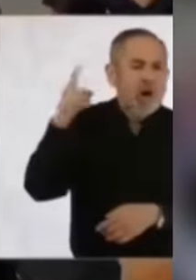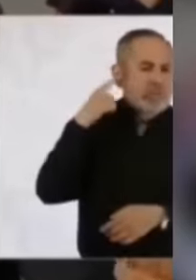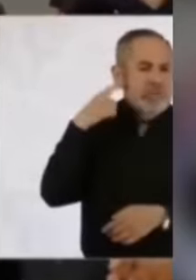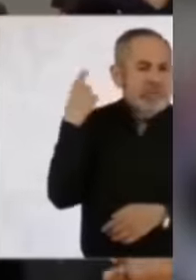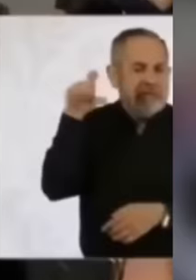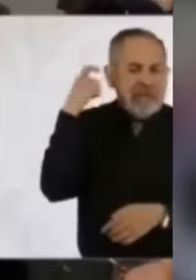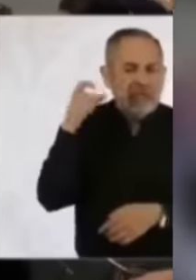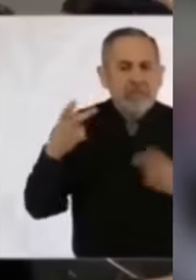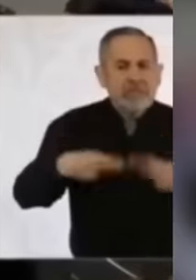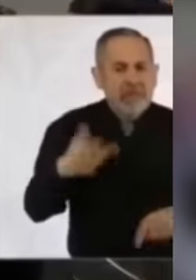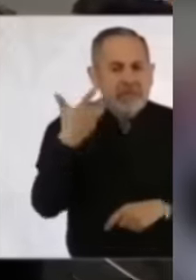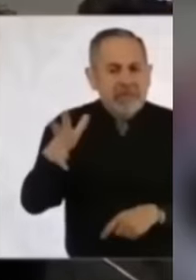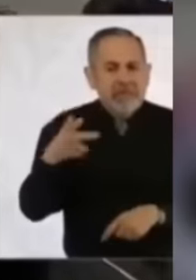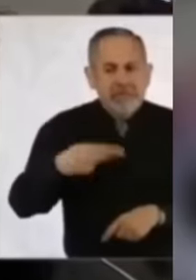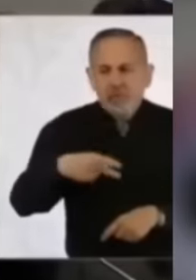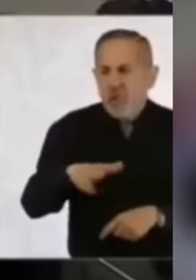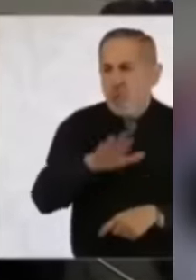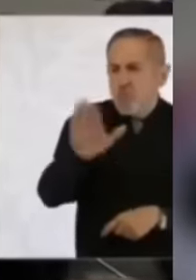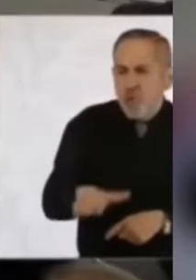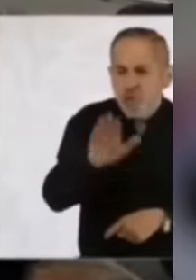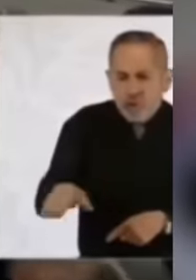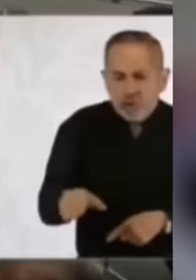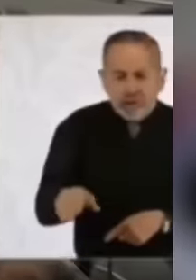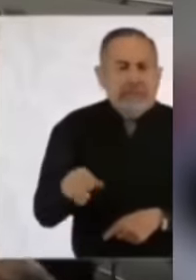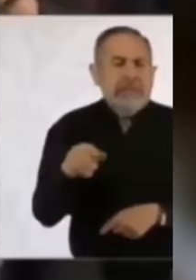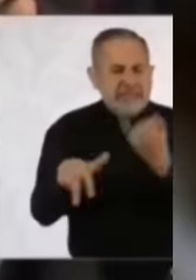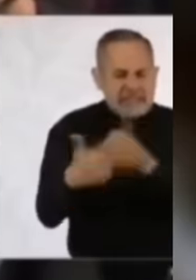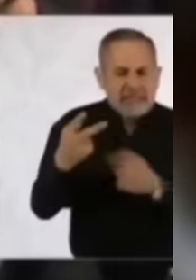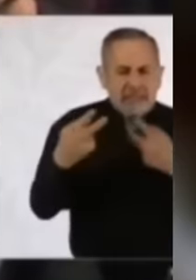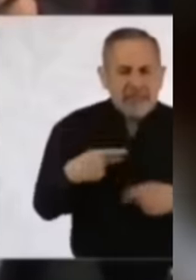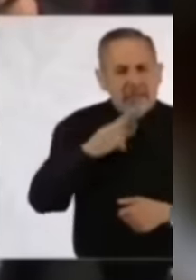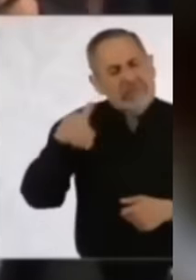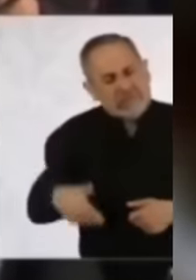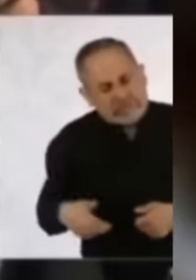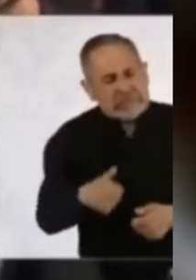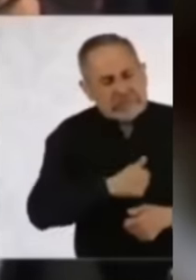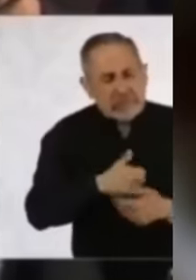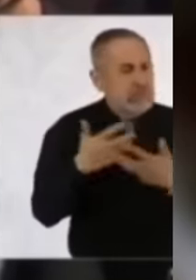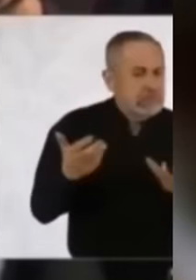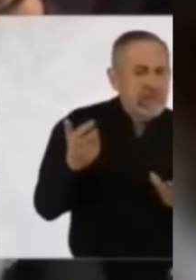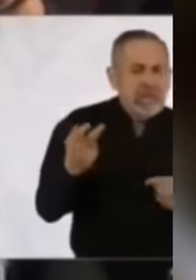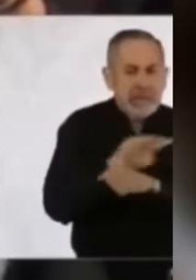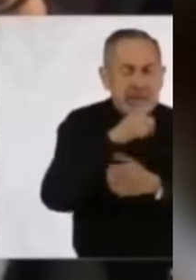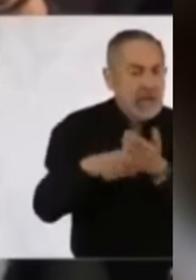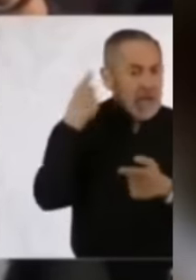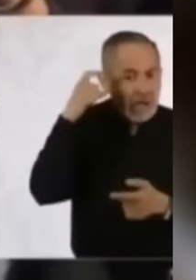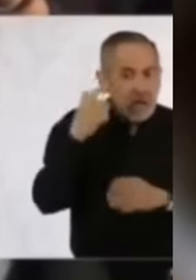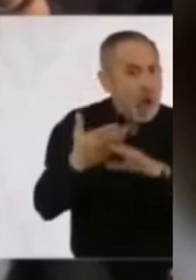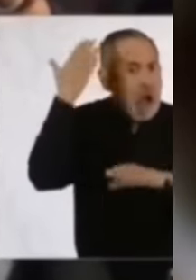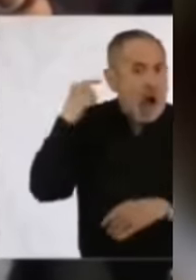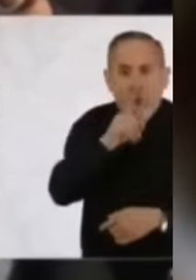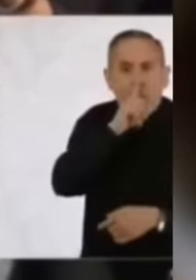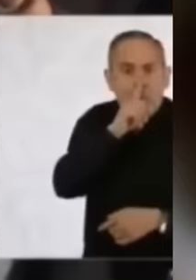donde murieron 10 personas y 13 hay heridas. ¿Qué se sabe de esto? Estamos hablando de Querétaro, un nuevo lugar donde no se había